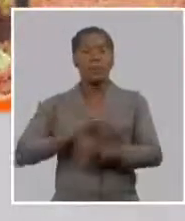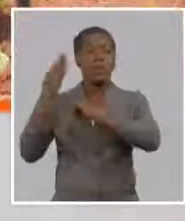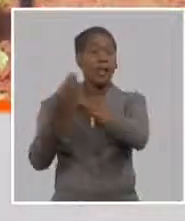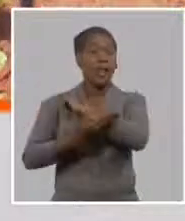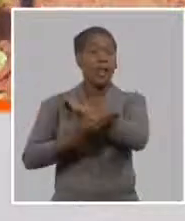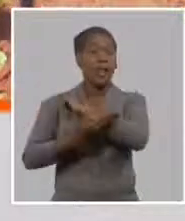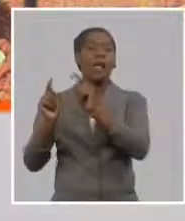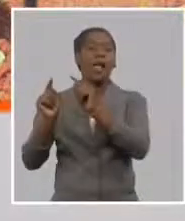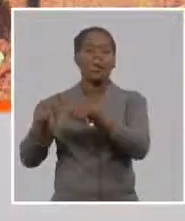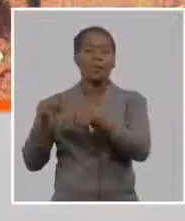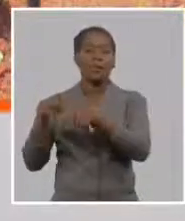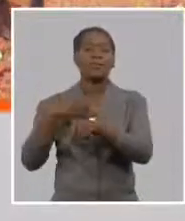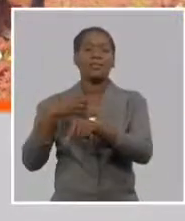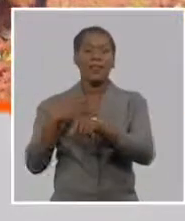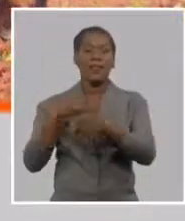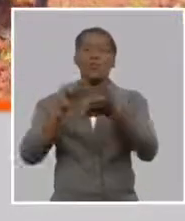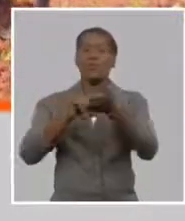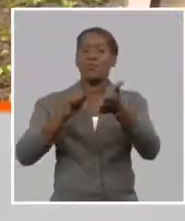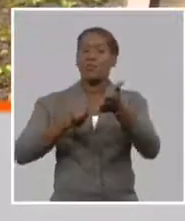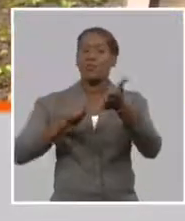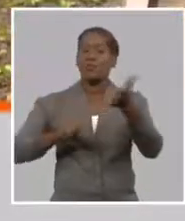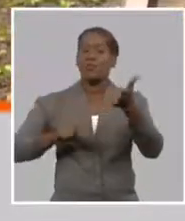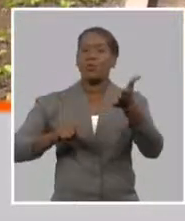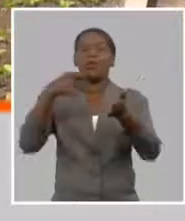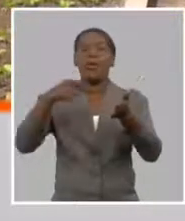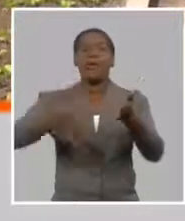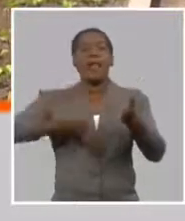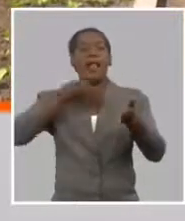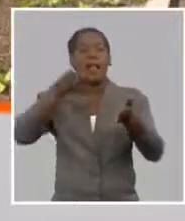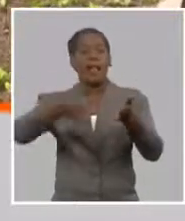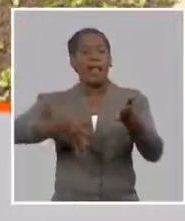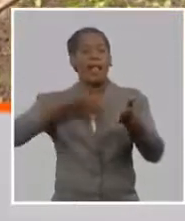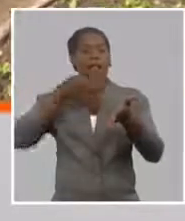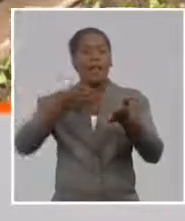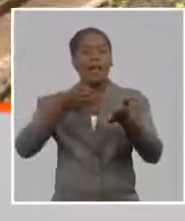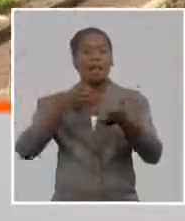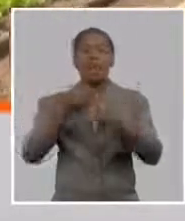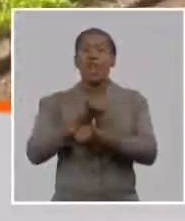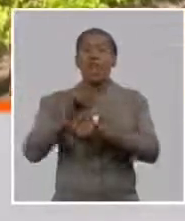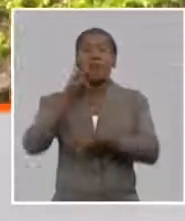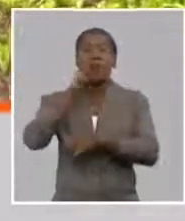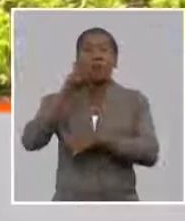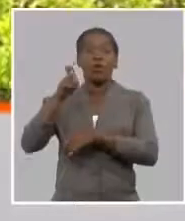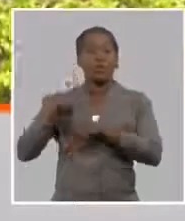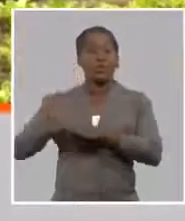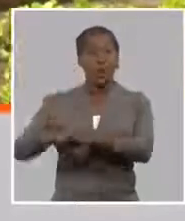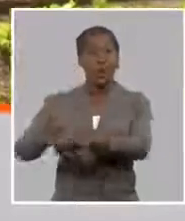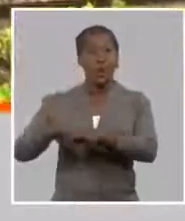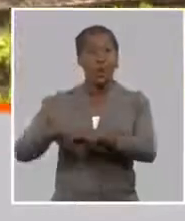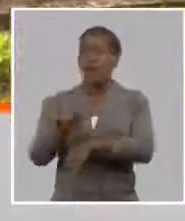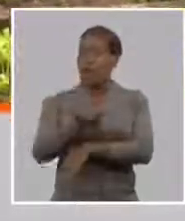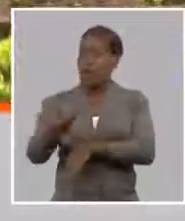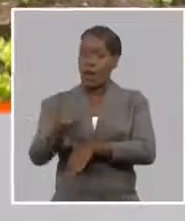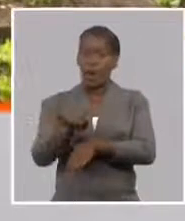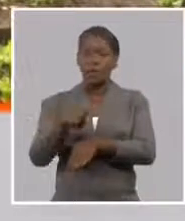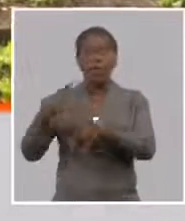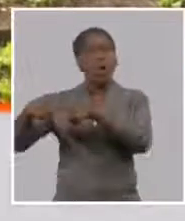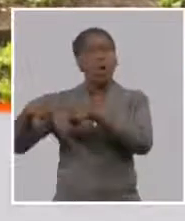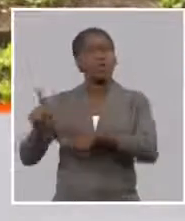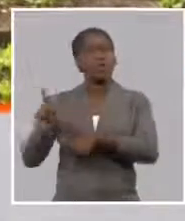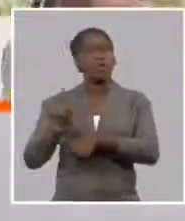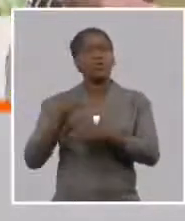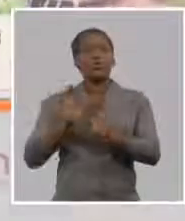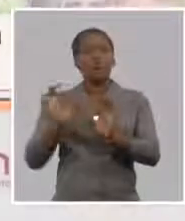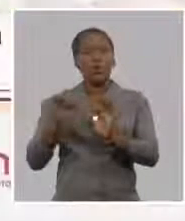otro elemento importante que se ha reiterado que debe y que toma una fuerza mayor es el contrato.